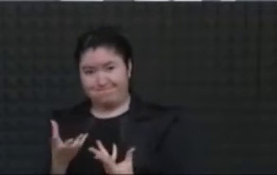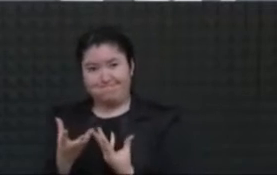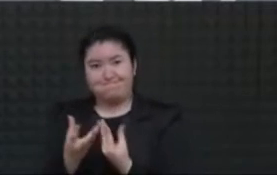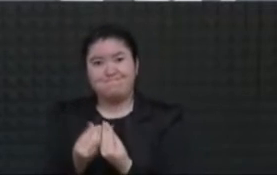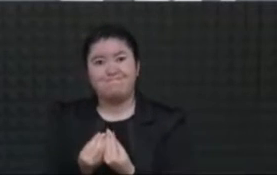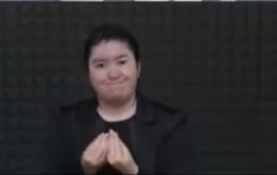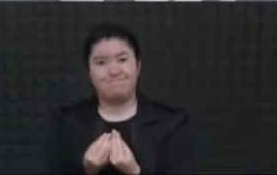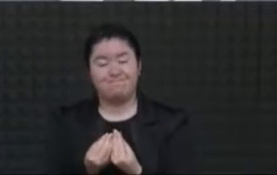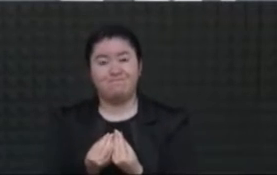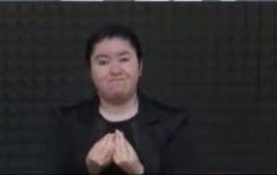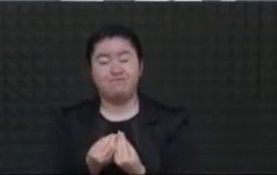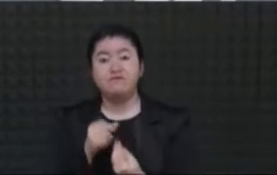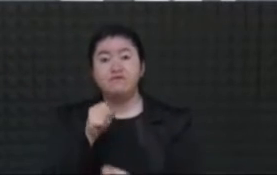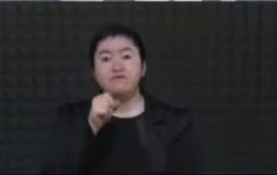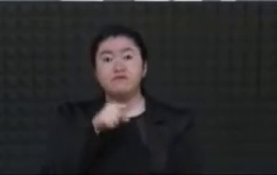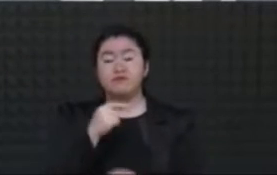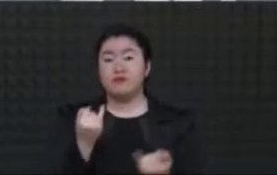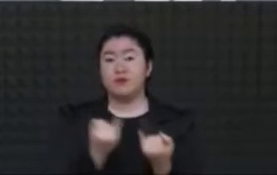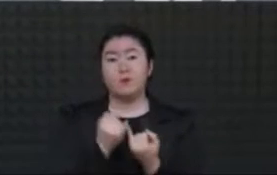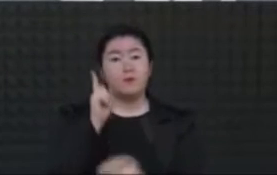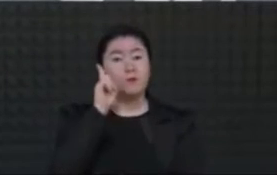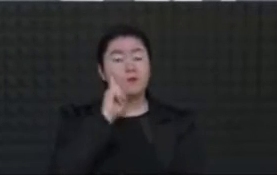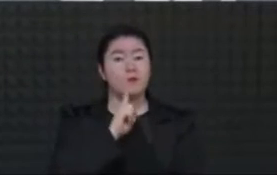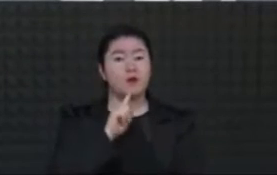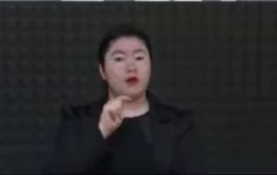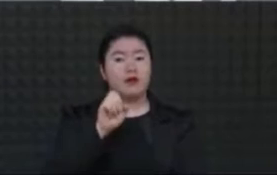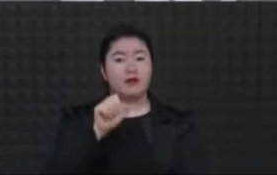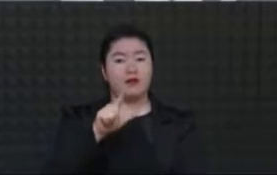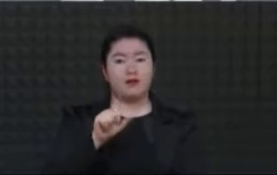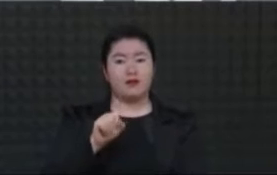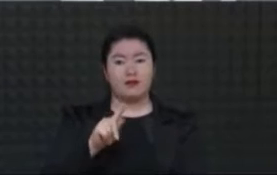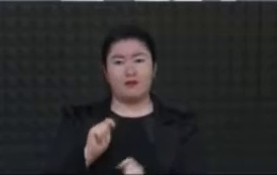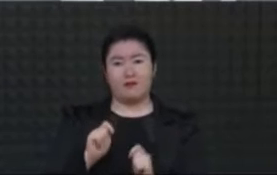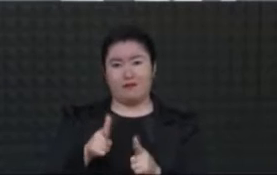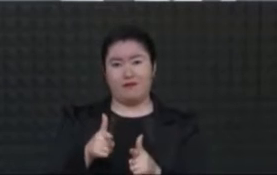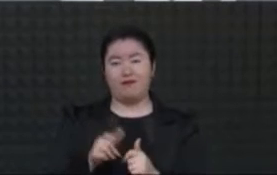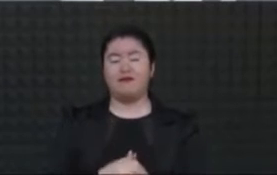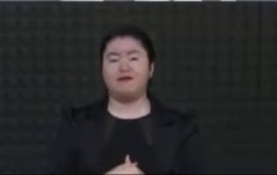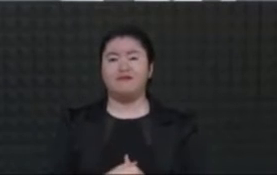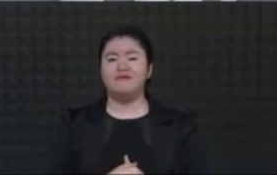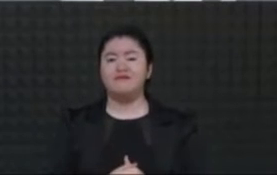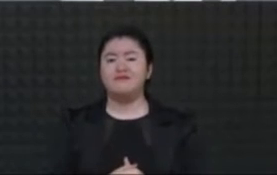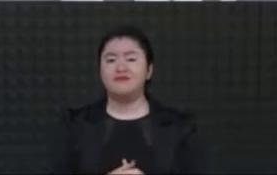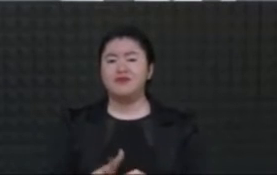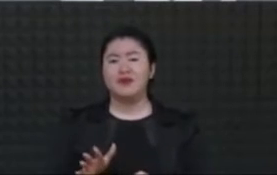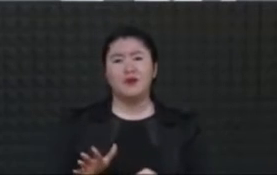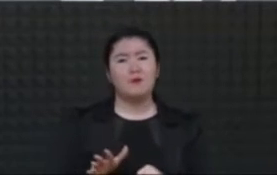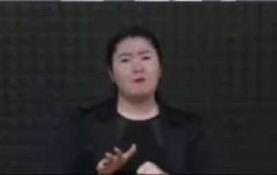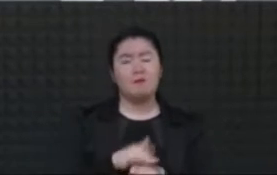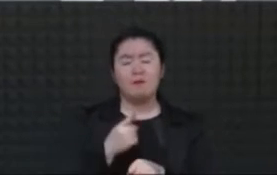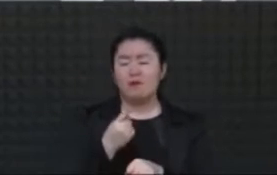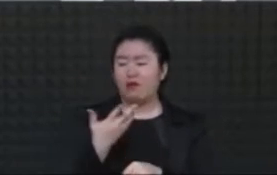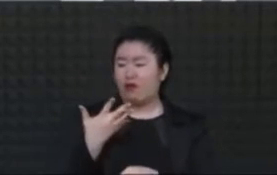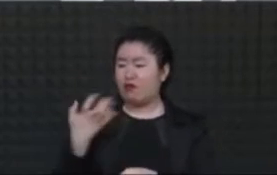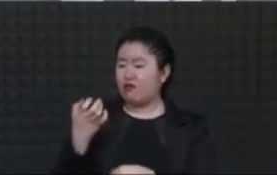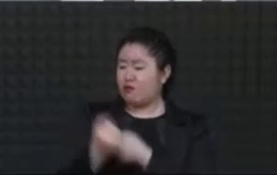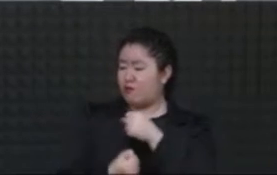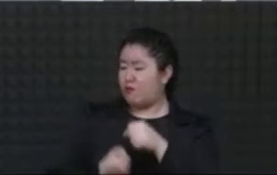A propósito de la conmemoración de los 500 años de la Gran Tenochtitlán,